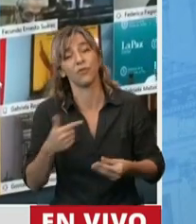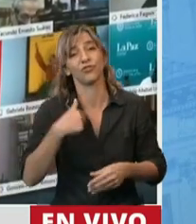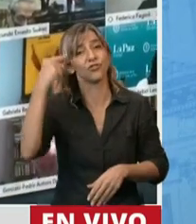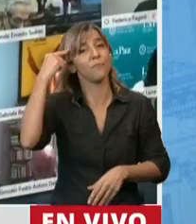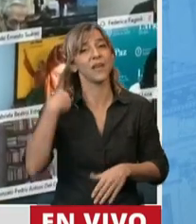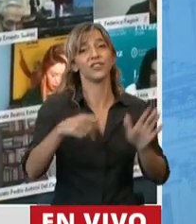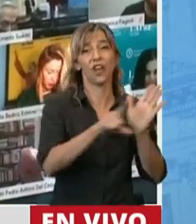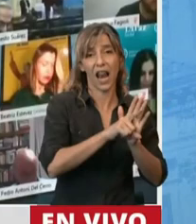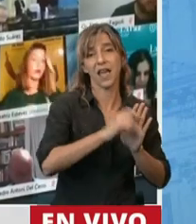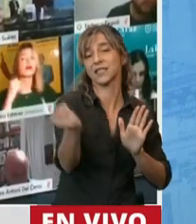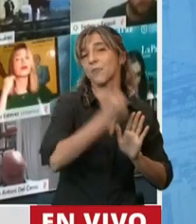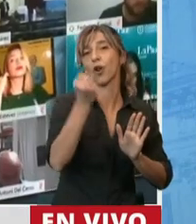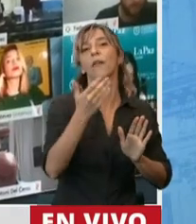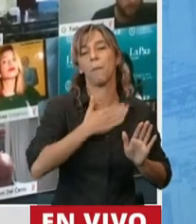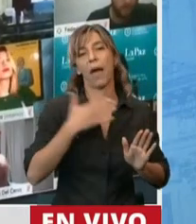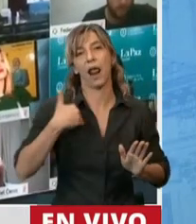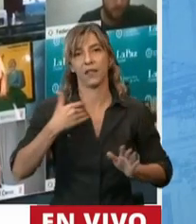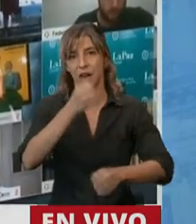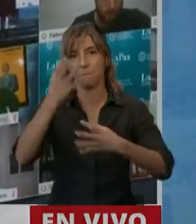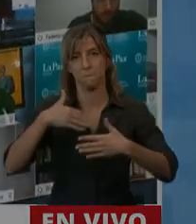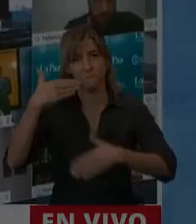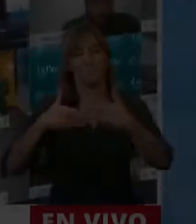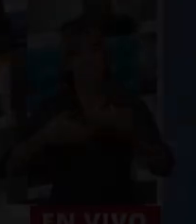nuestro país de pie. Muchas gracias. Gracias, diputada.